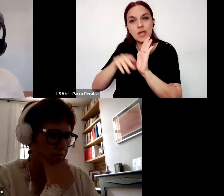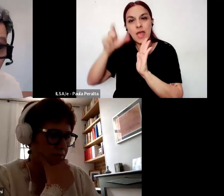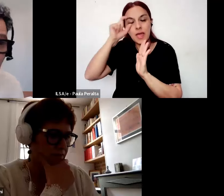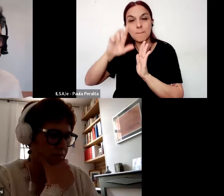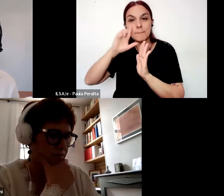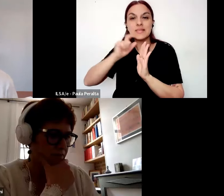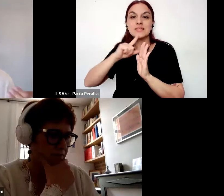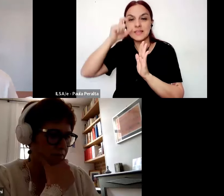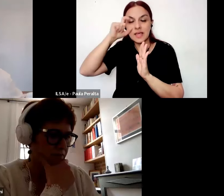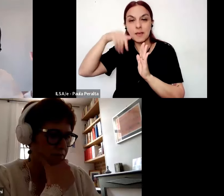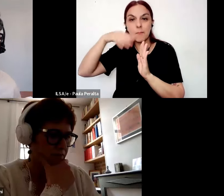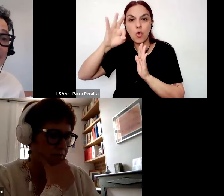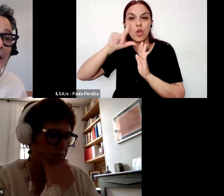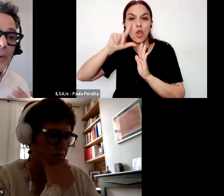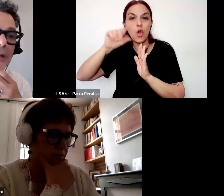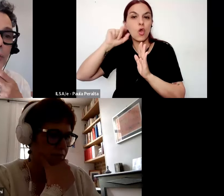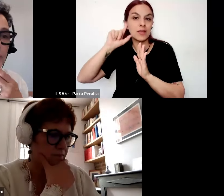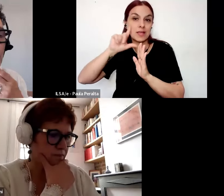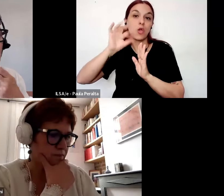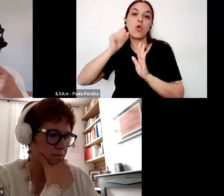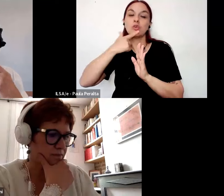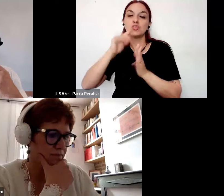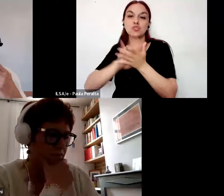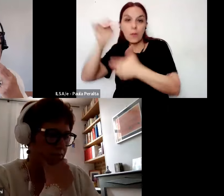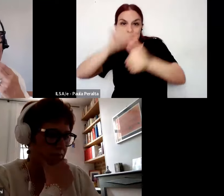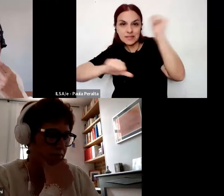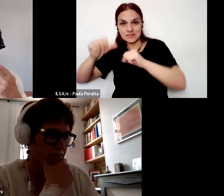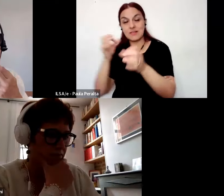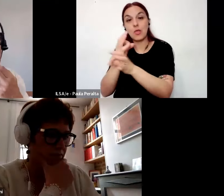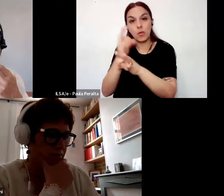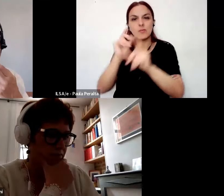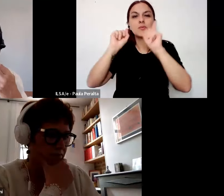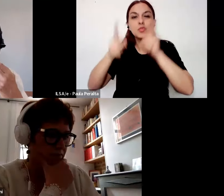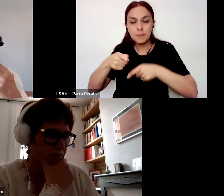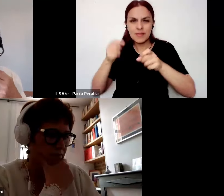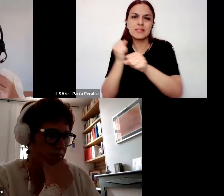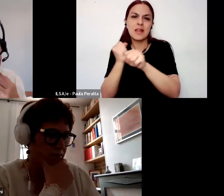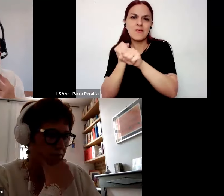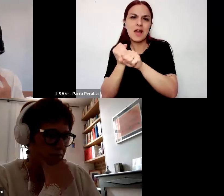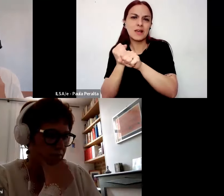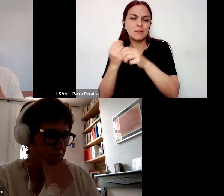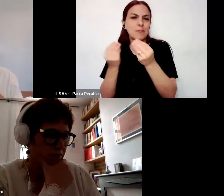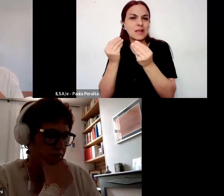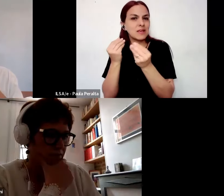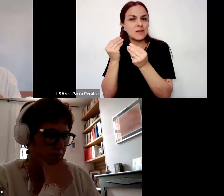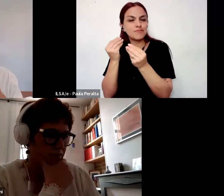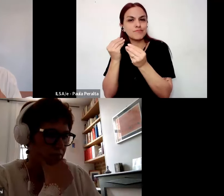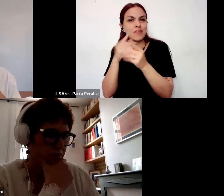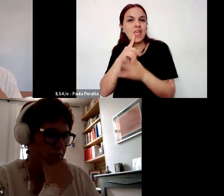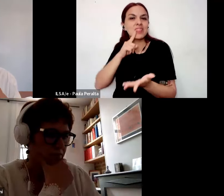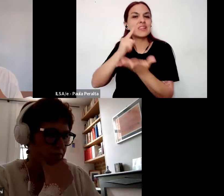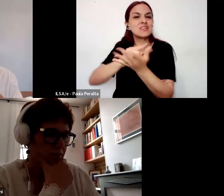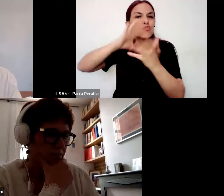por supuesto de la investigación en la ciencia y la educación pero que trabajen en definir a partir de allí formas de